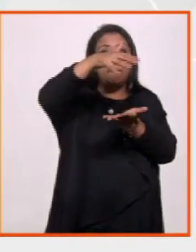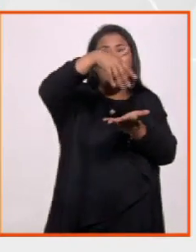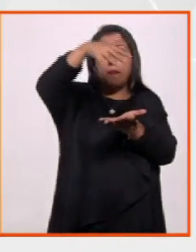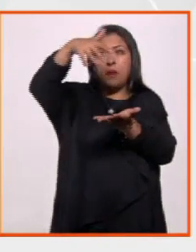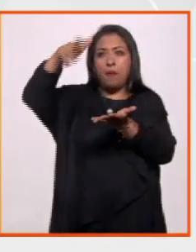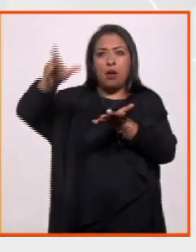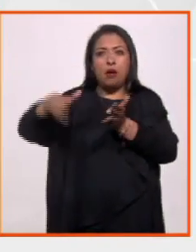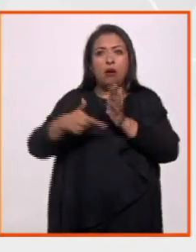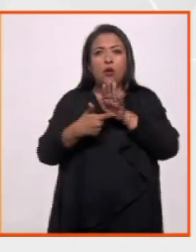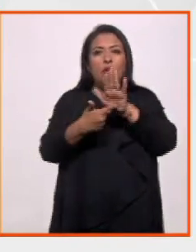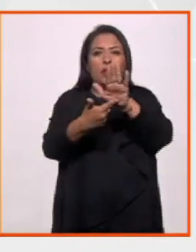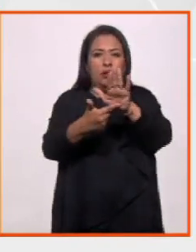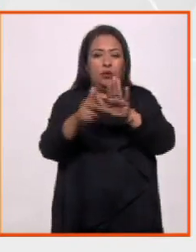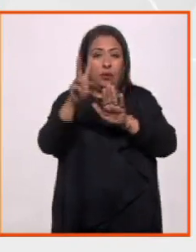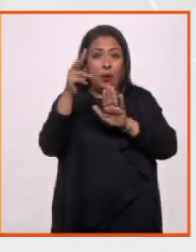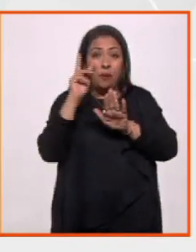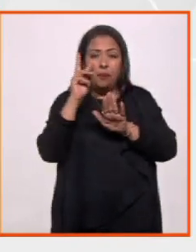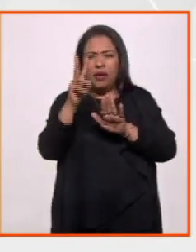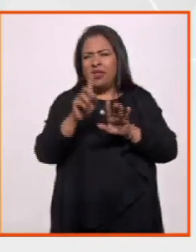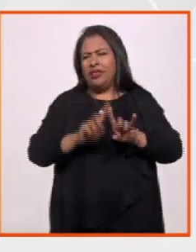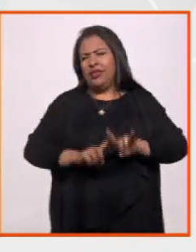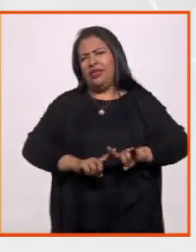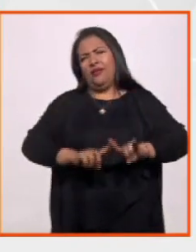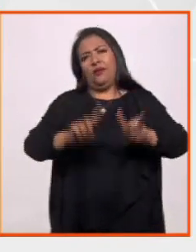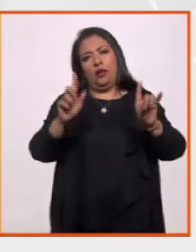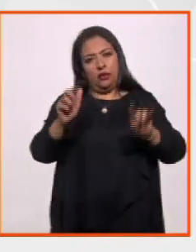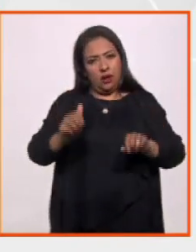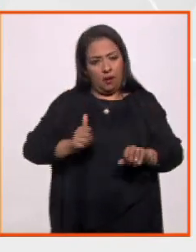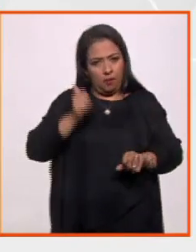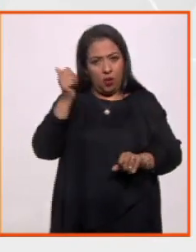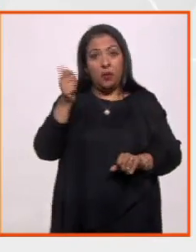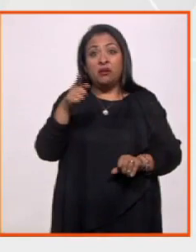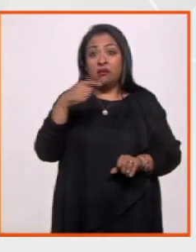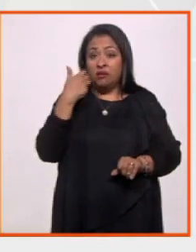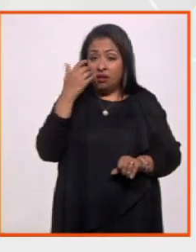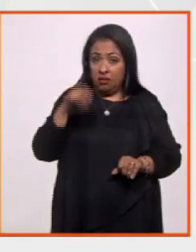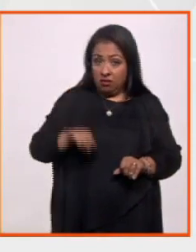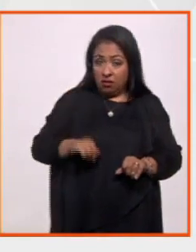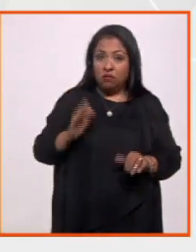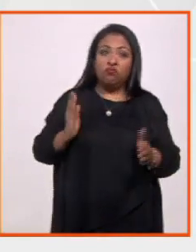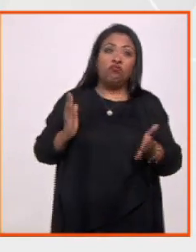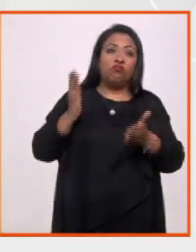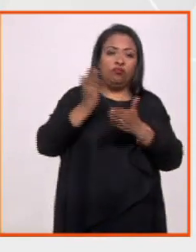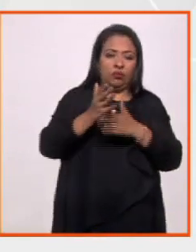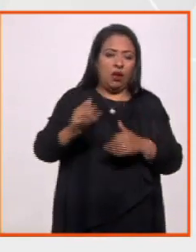van a ver es completamente distinto. Aprovechen la oportunidad si les interesa el tema.